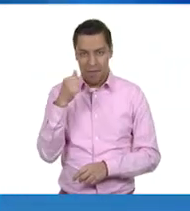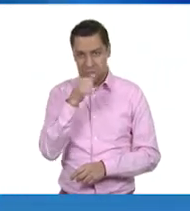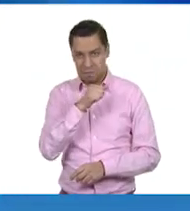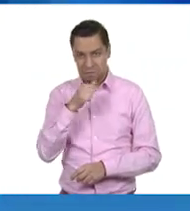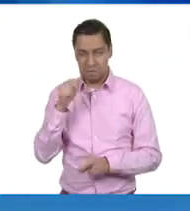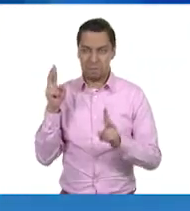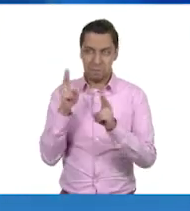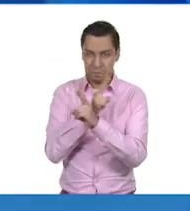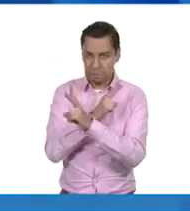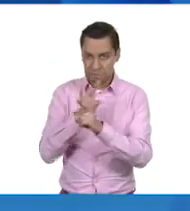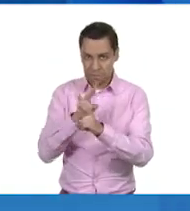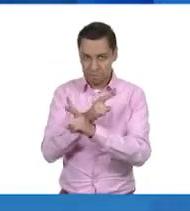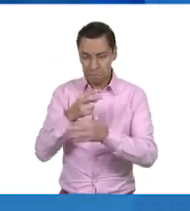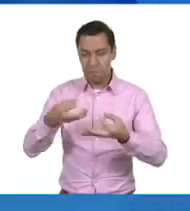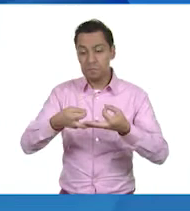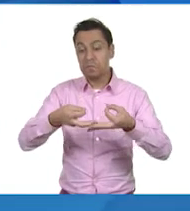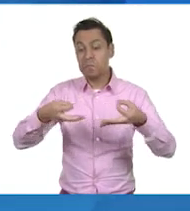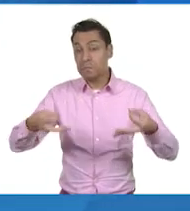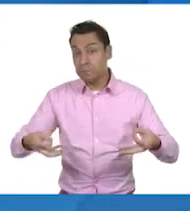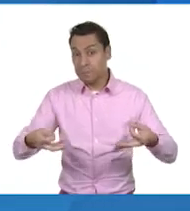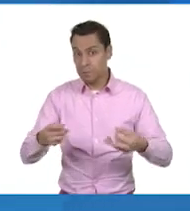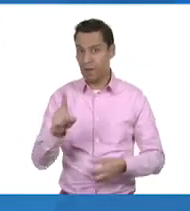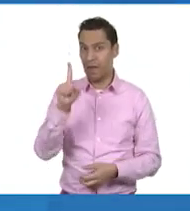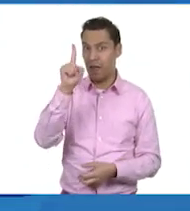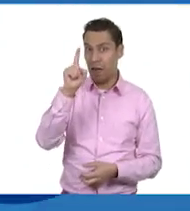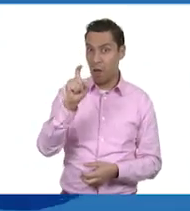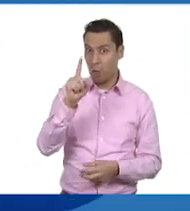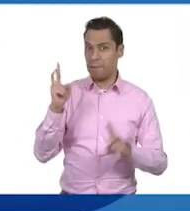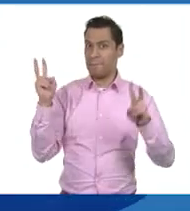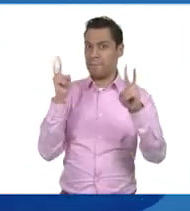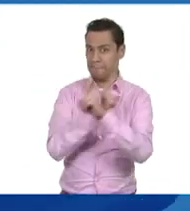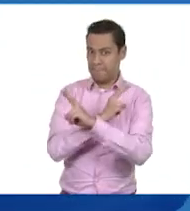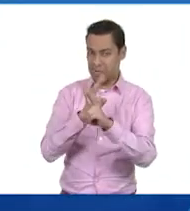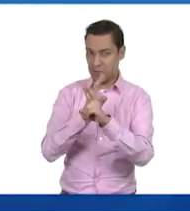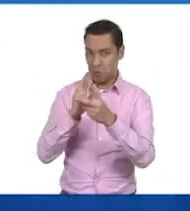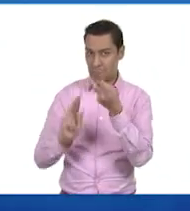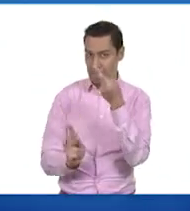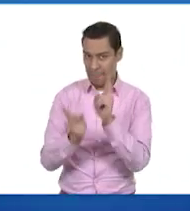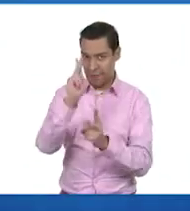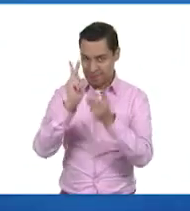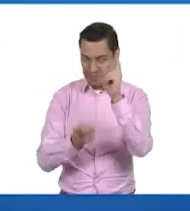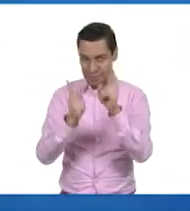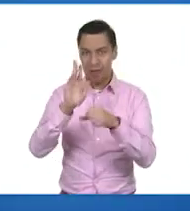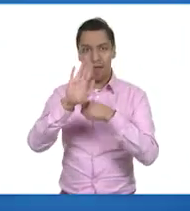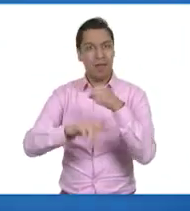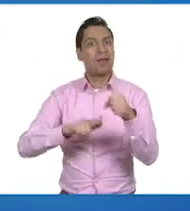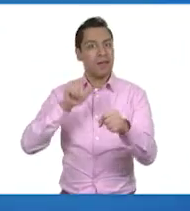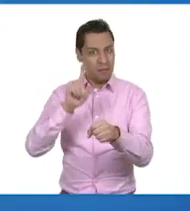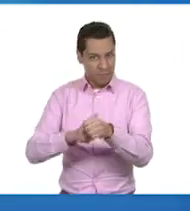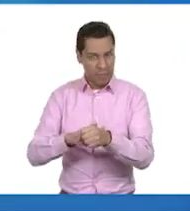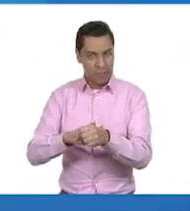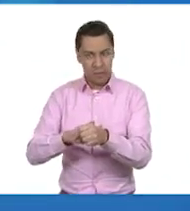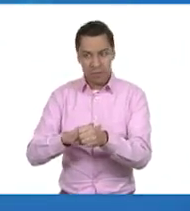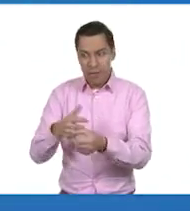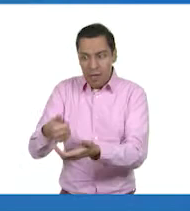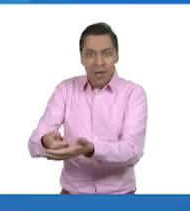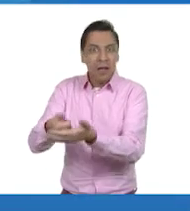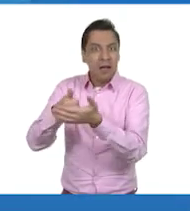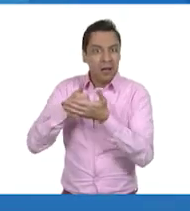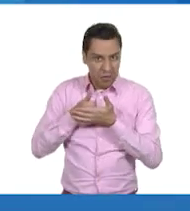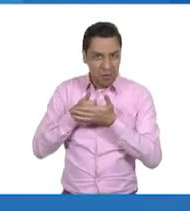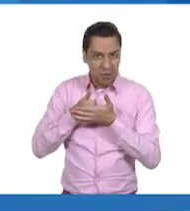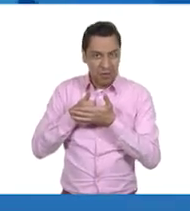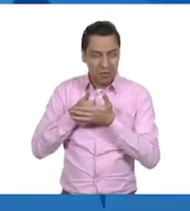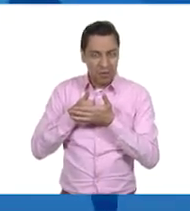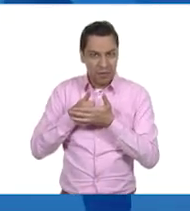el suelo, el agua, el viento, las plantas y los animales. ¿Qué se te ocurre que pueda salir